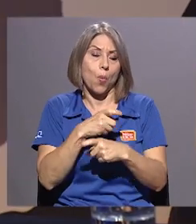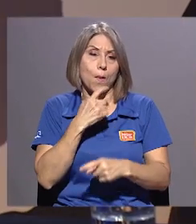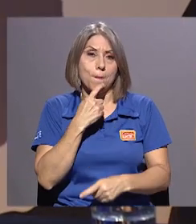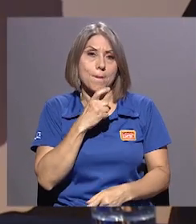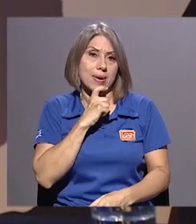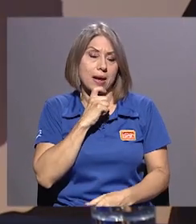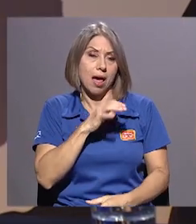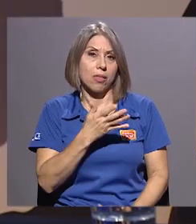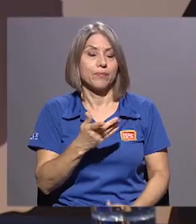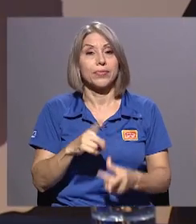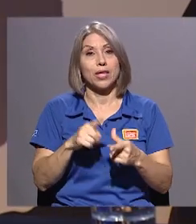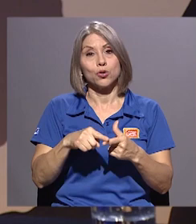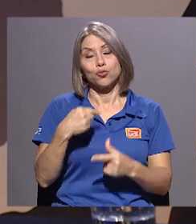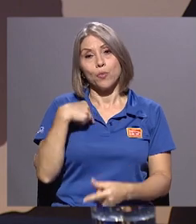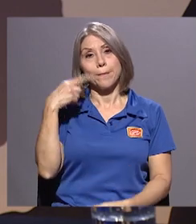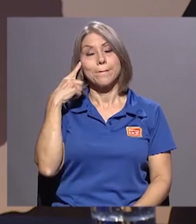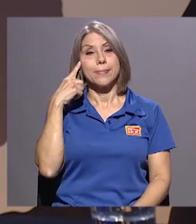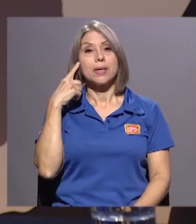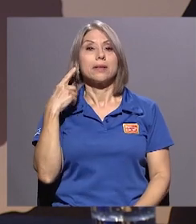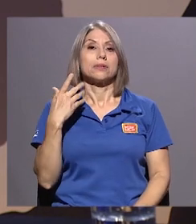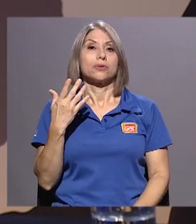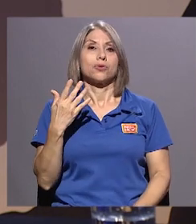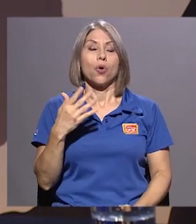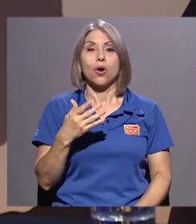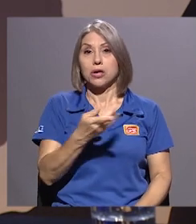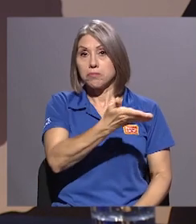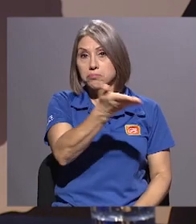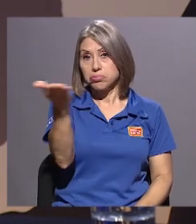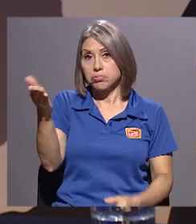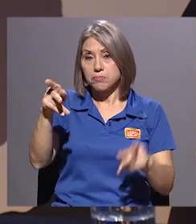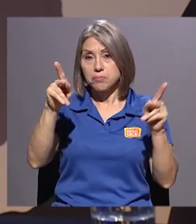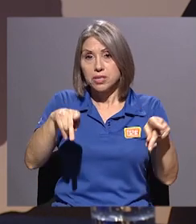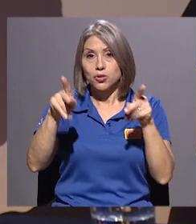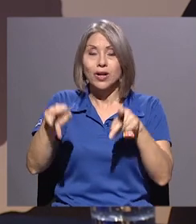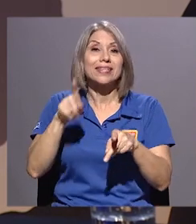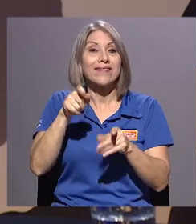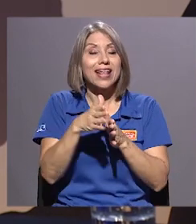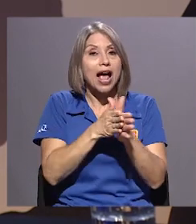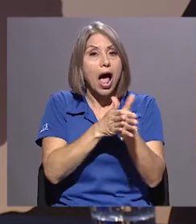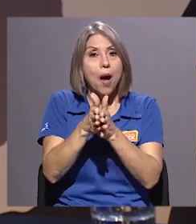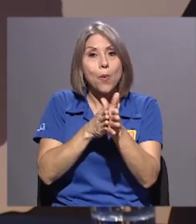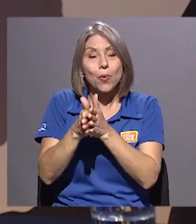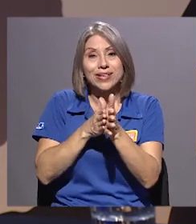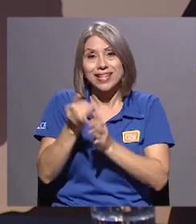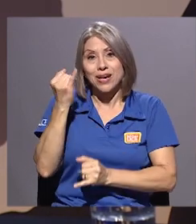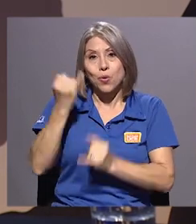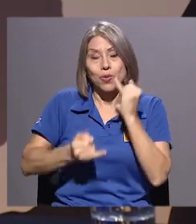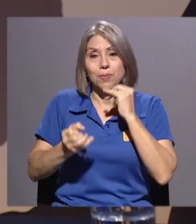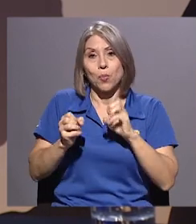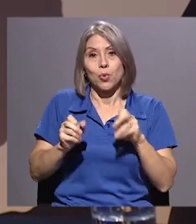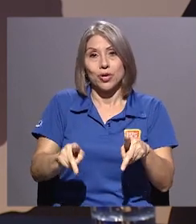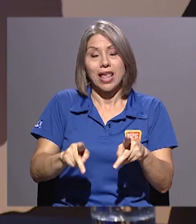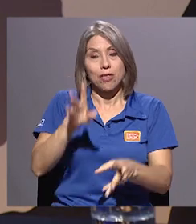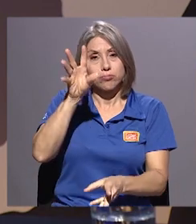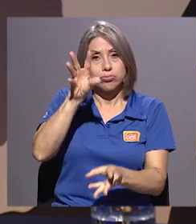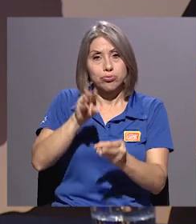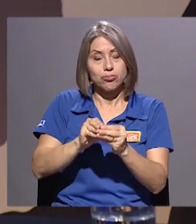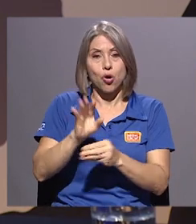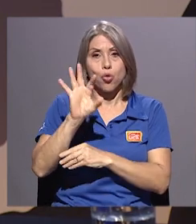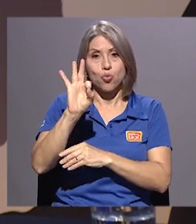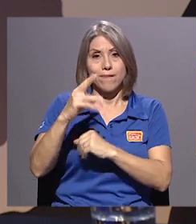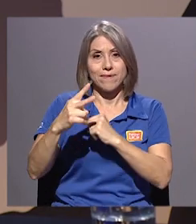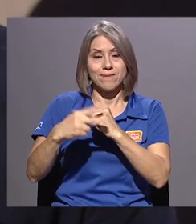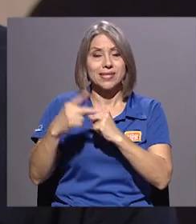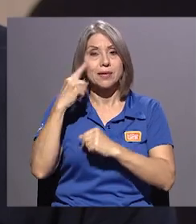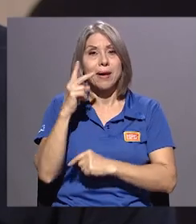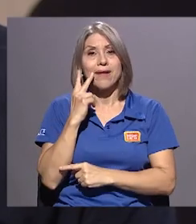esta. Así es que yo pienso que el público no debería desaprovechar esta última oportunidad. Son nueve funciones, nueve oportunidades para